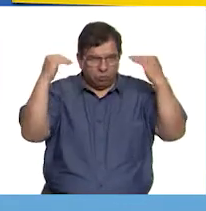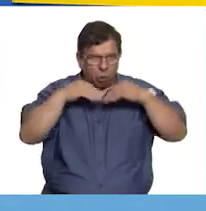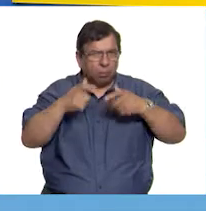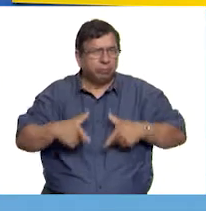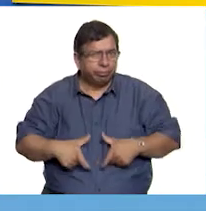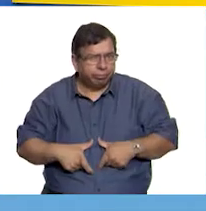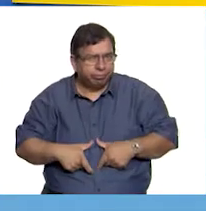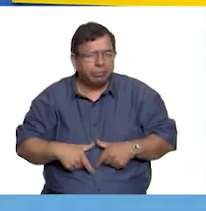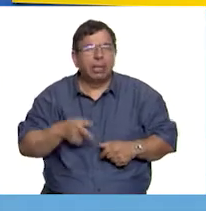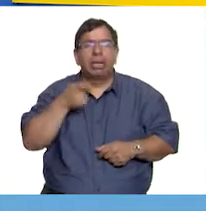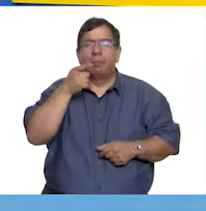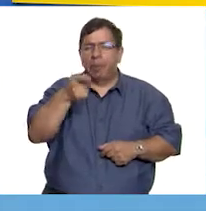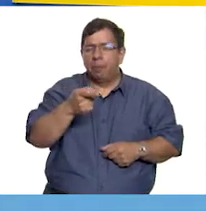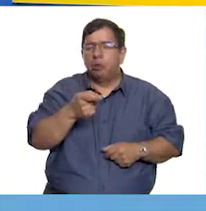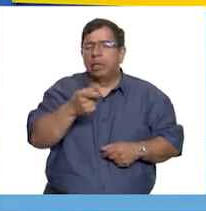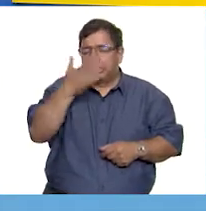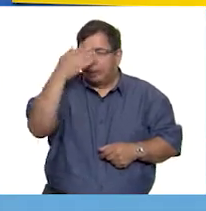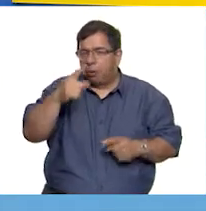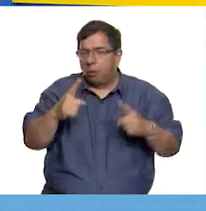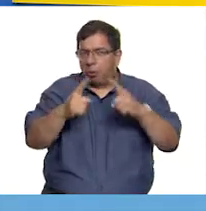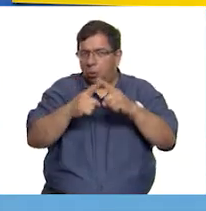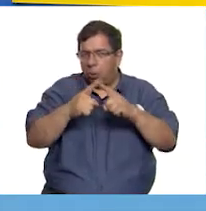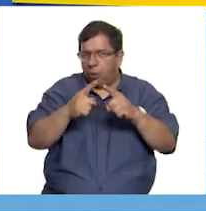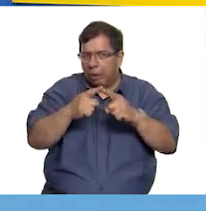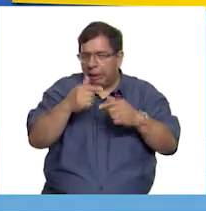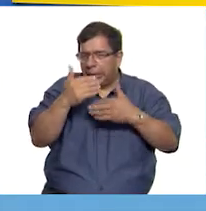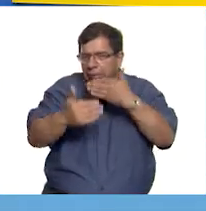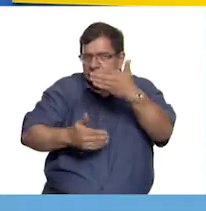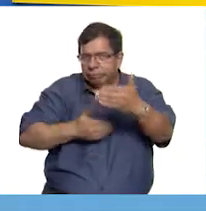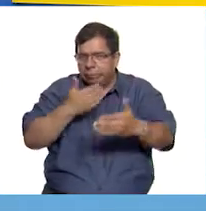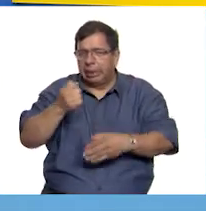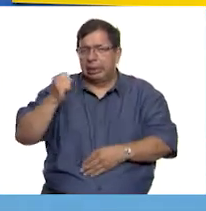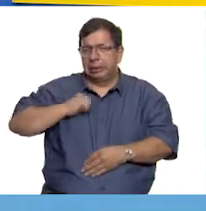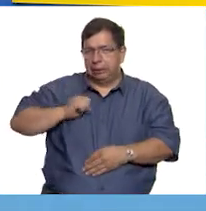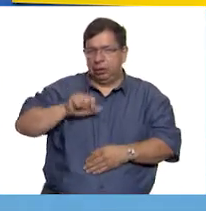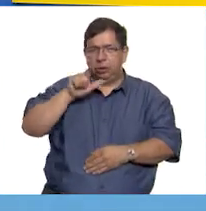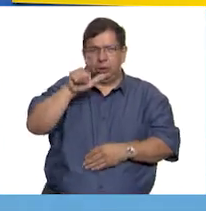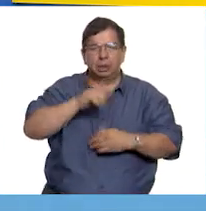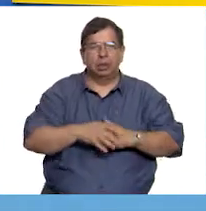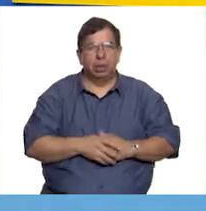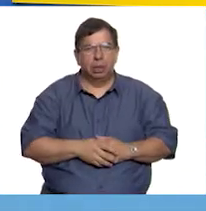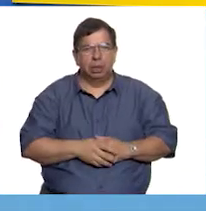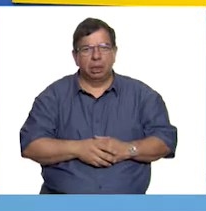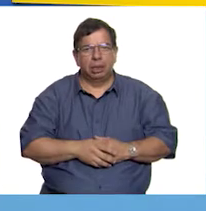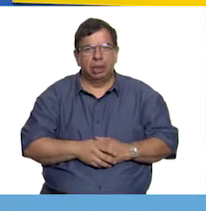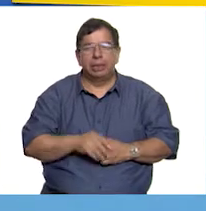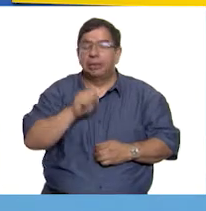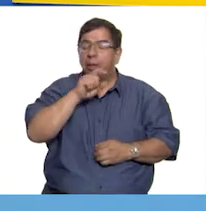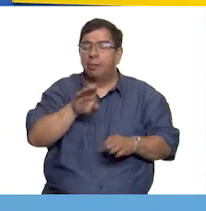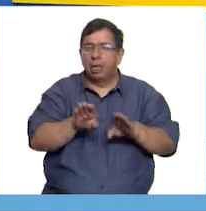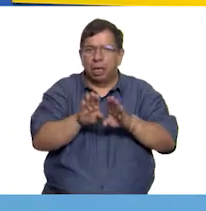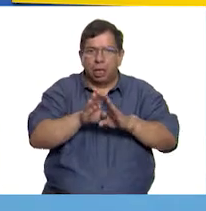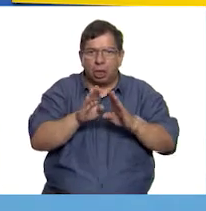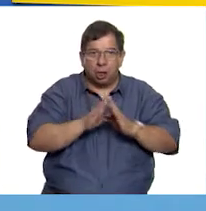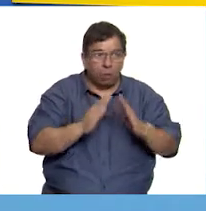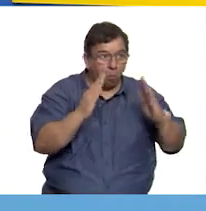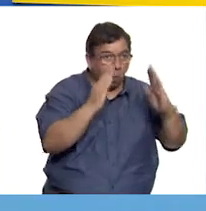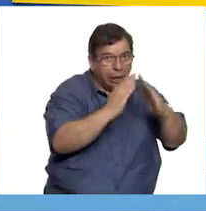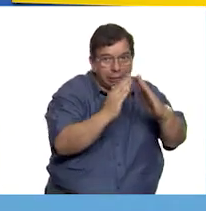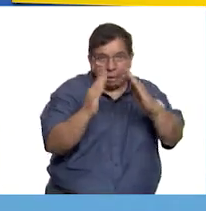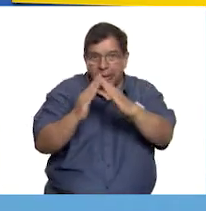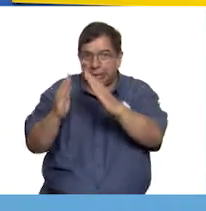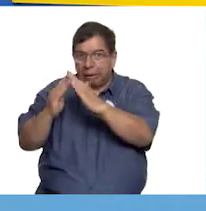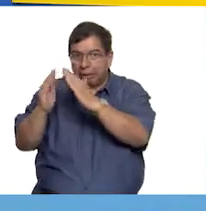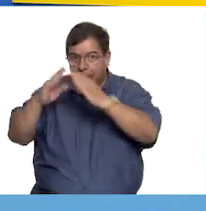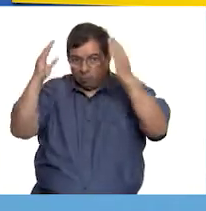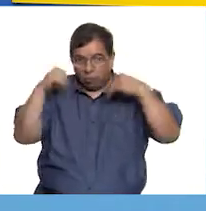y educativa de la Iglesia antes y durante el siglo XVII, así como la importancia de los conventos. Mientras